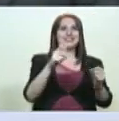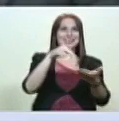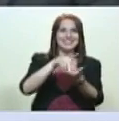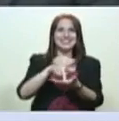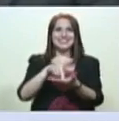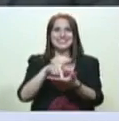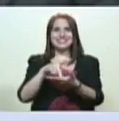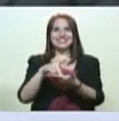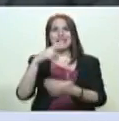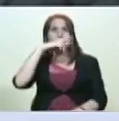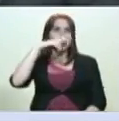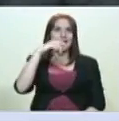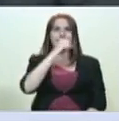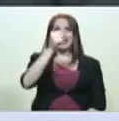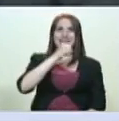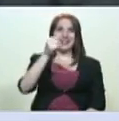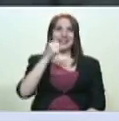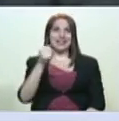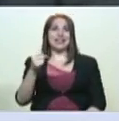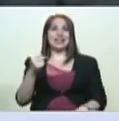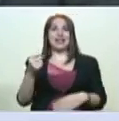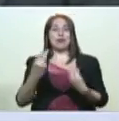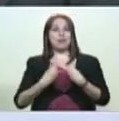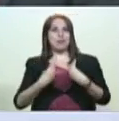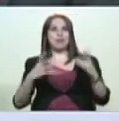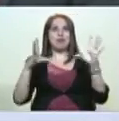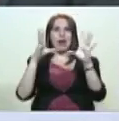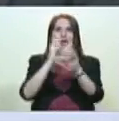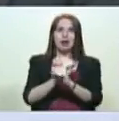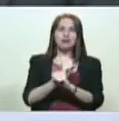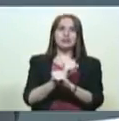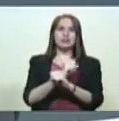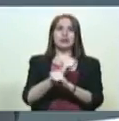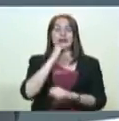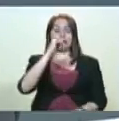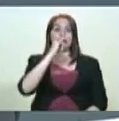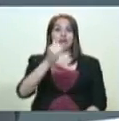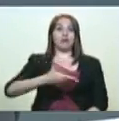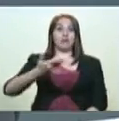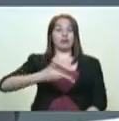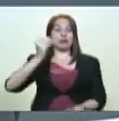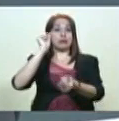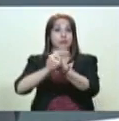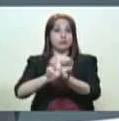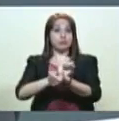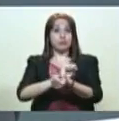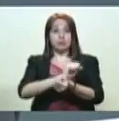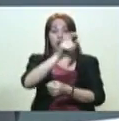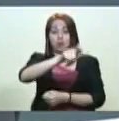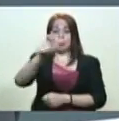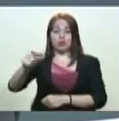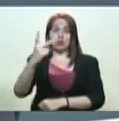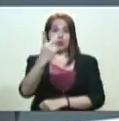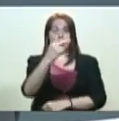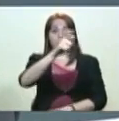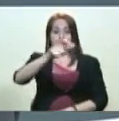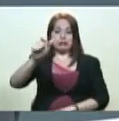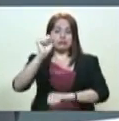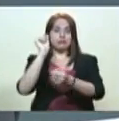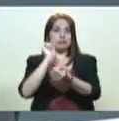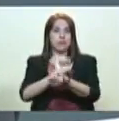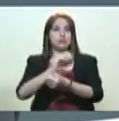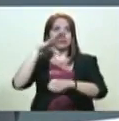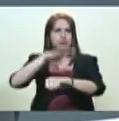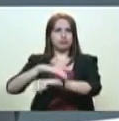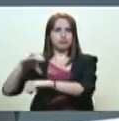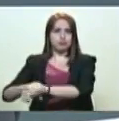de julio porque vivimos una noche muy particular con esta información, esta captura anunciada por el ministro de la Defensa de